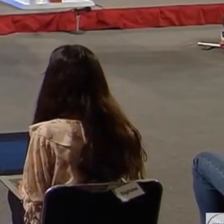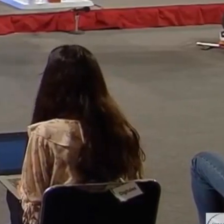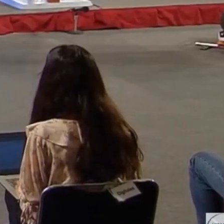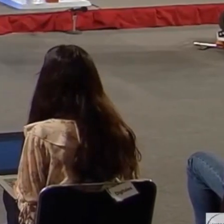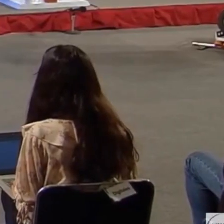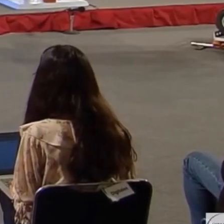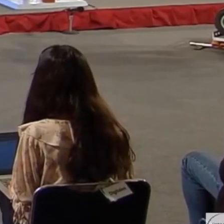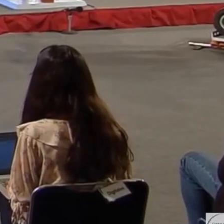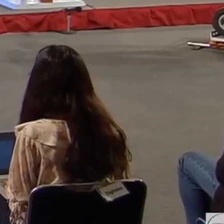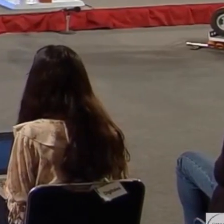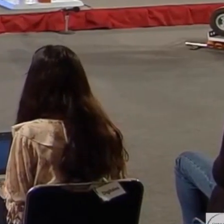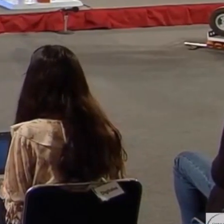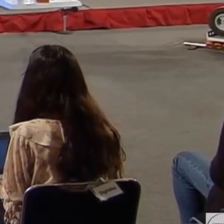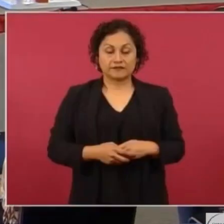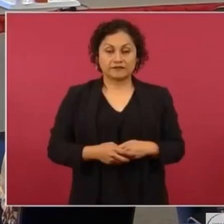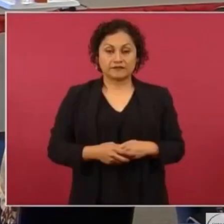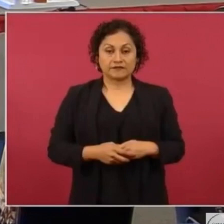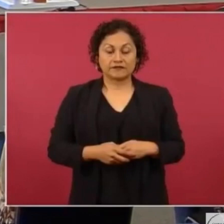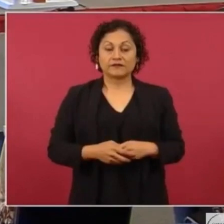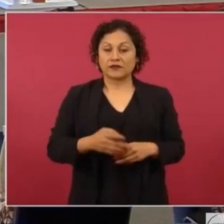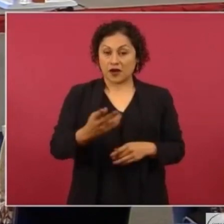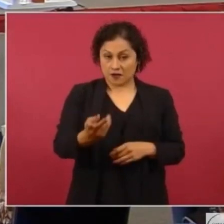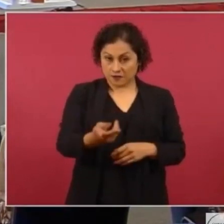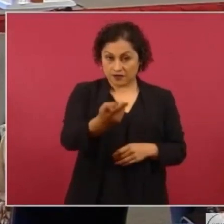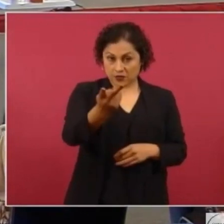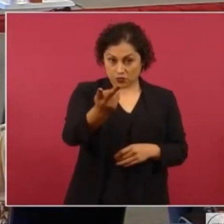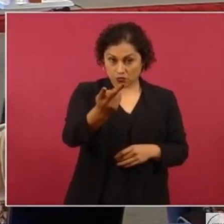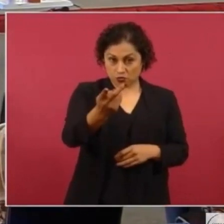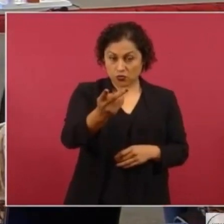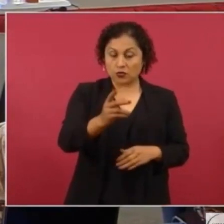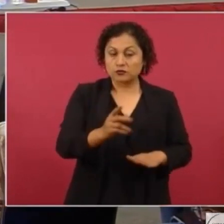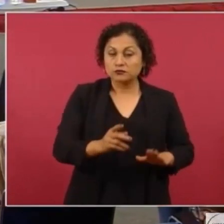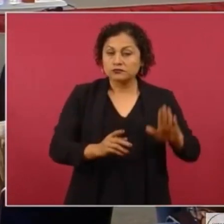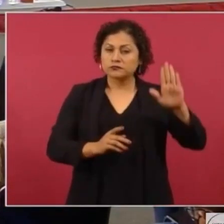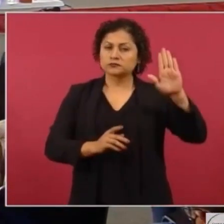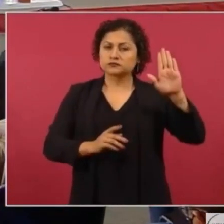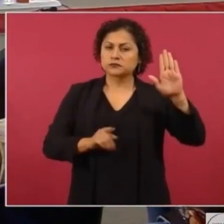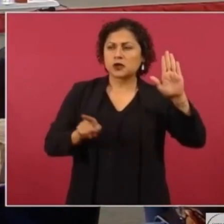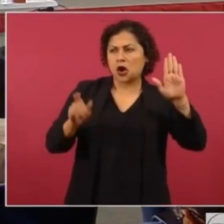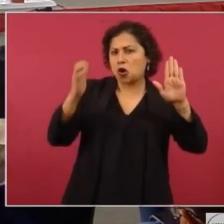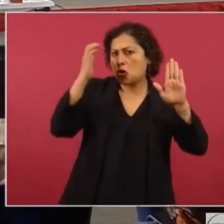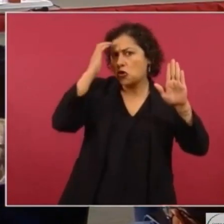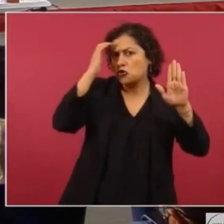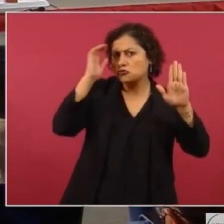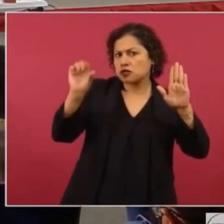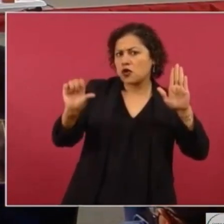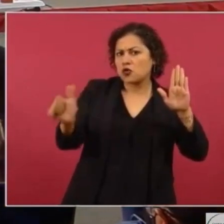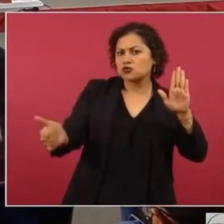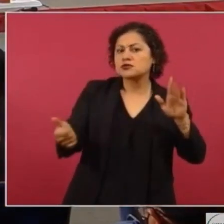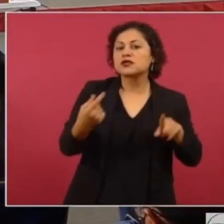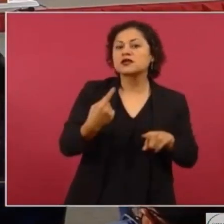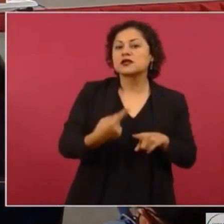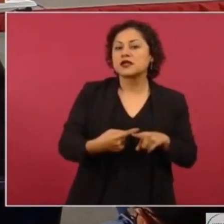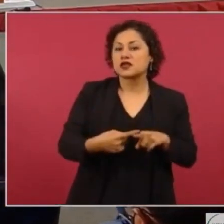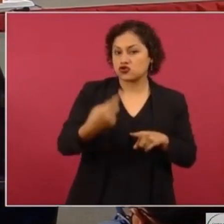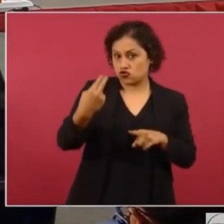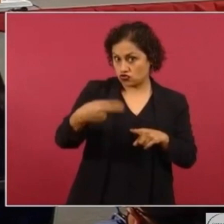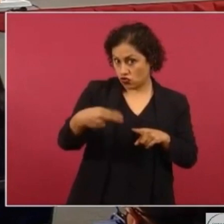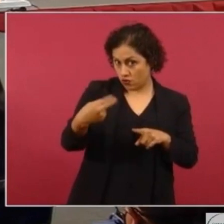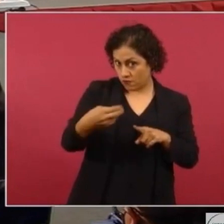los que sabían, conocían a los 11. A los 11. Nombre completo.